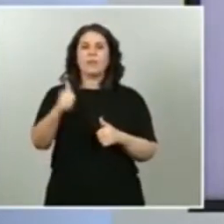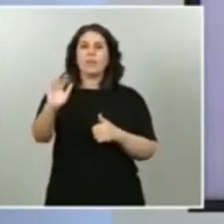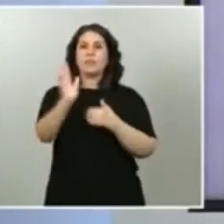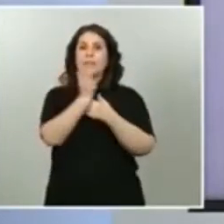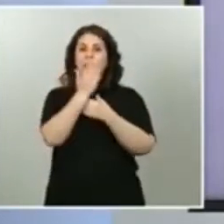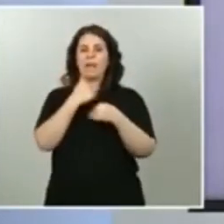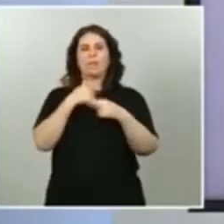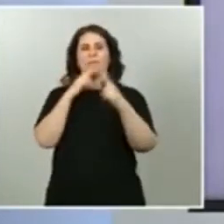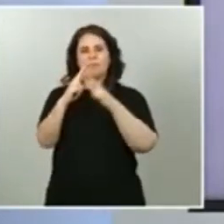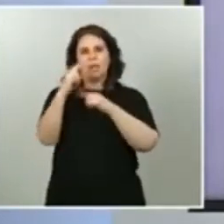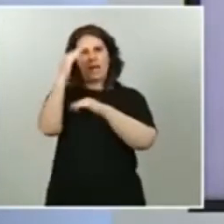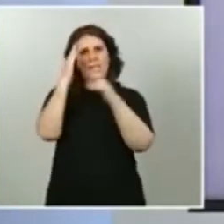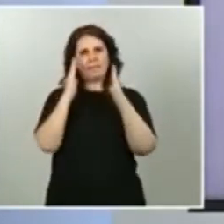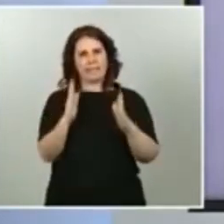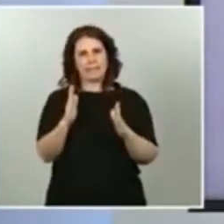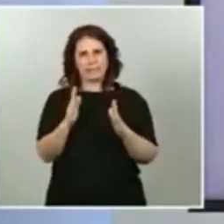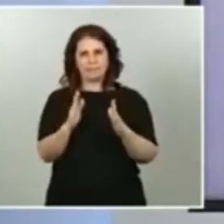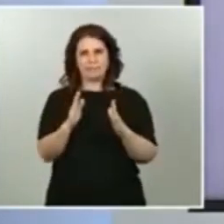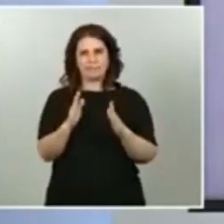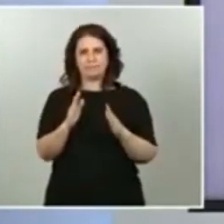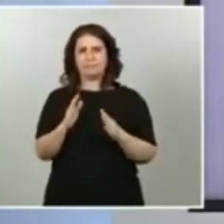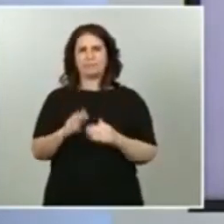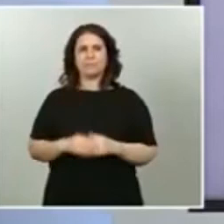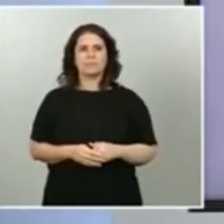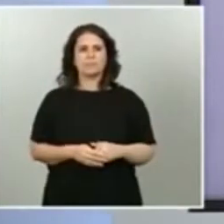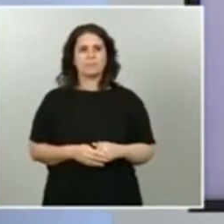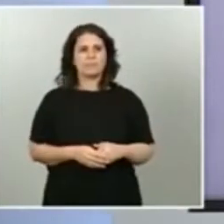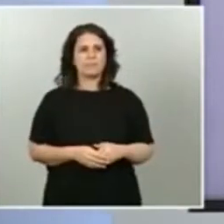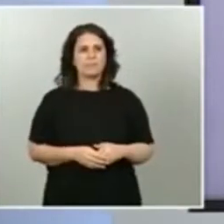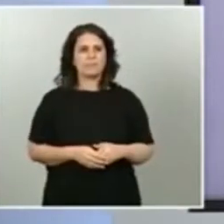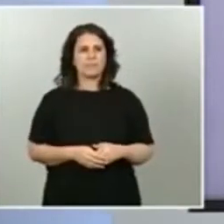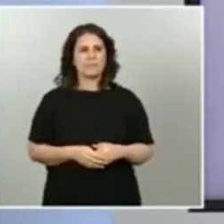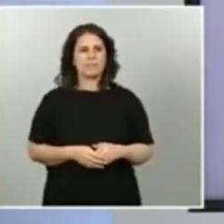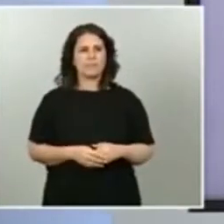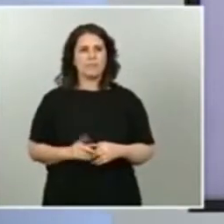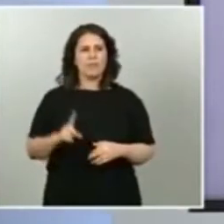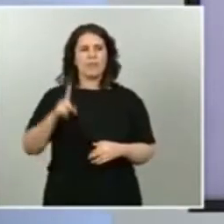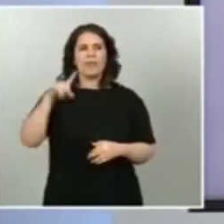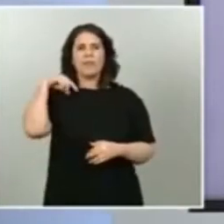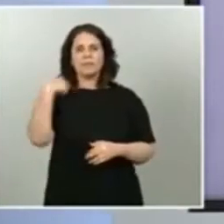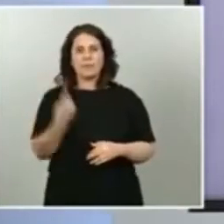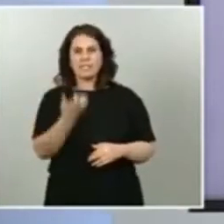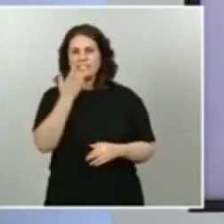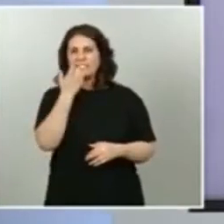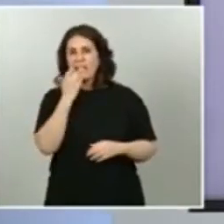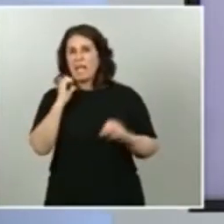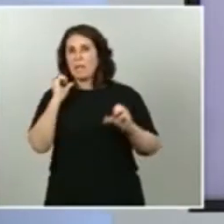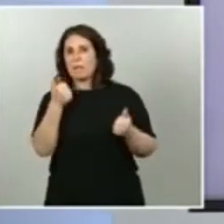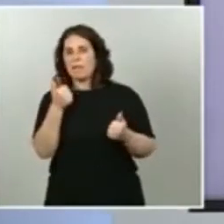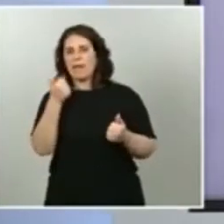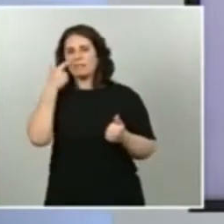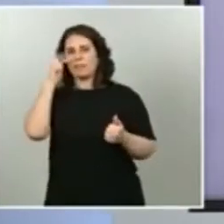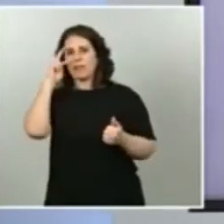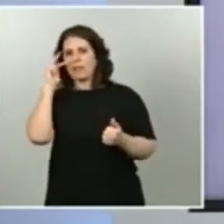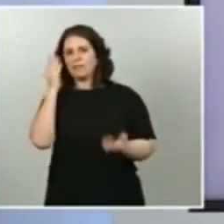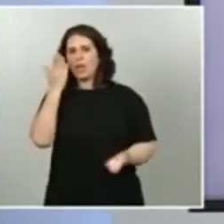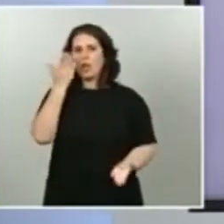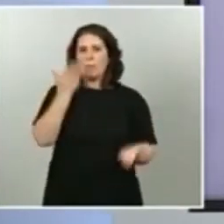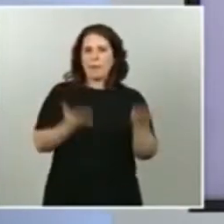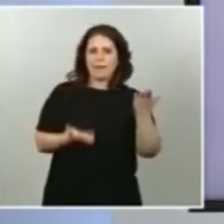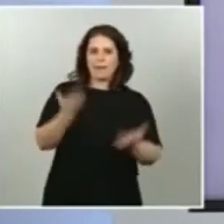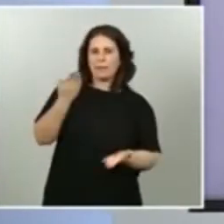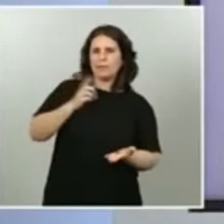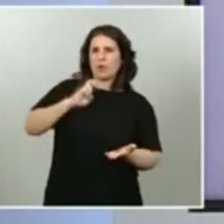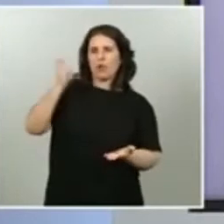A partir de ahí, cuando establecemos experiencias comparativas, pues cada gobierno ha hecho una cosa, en